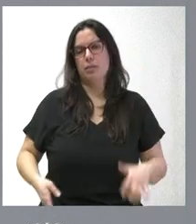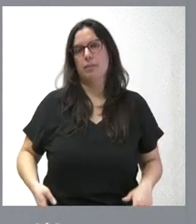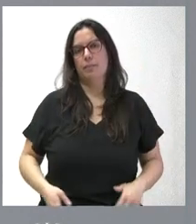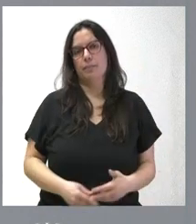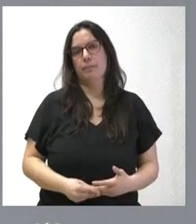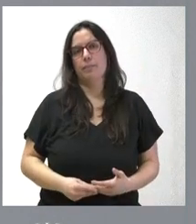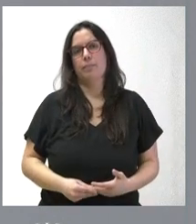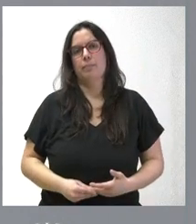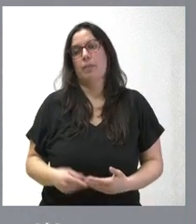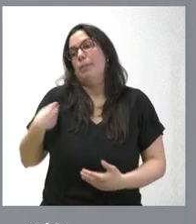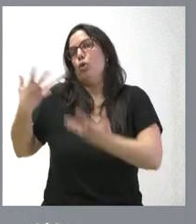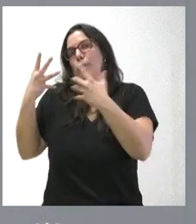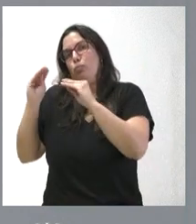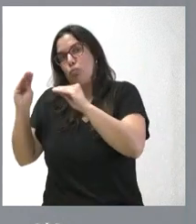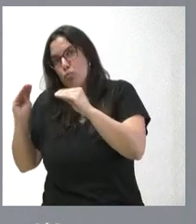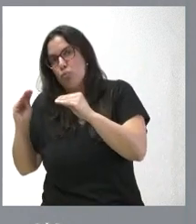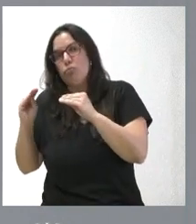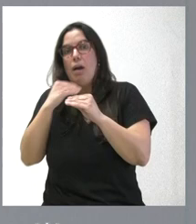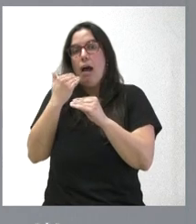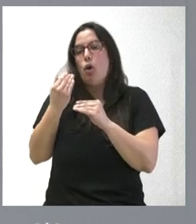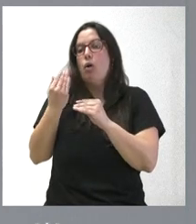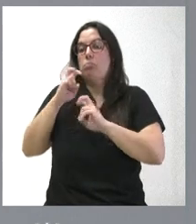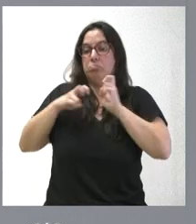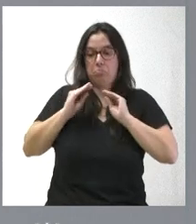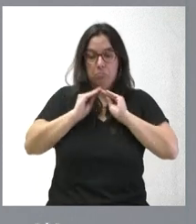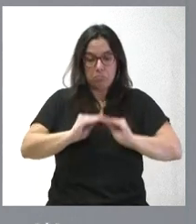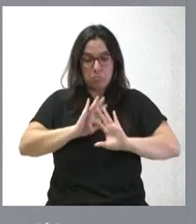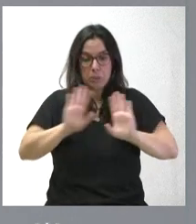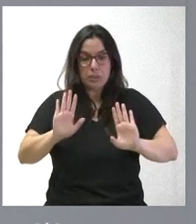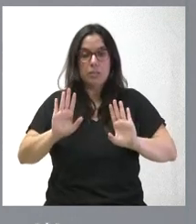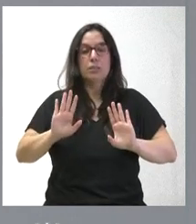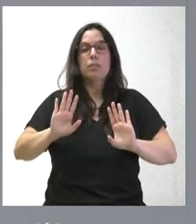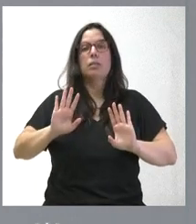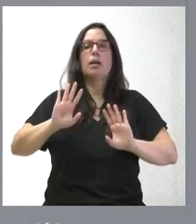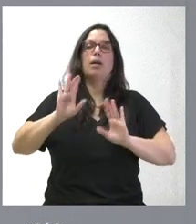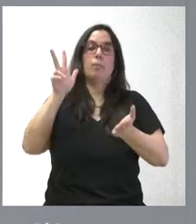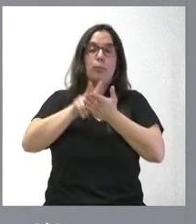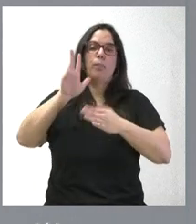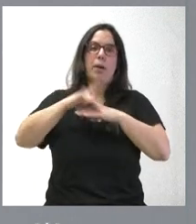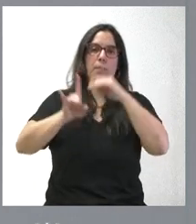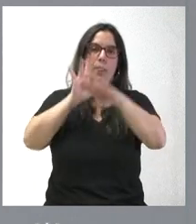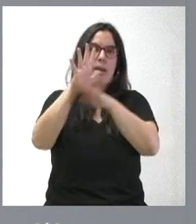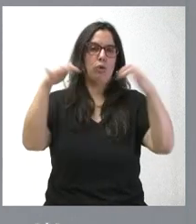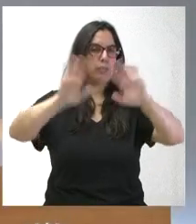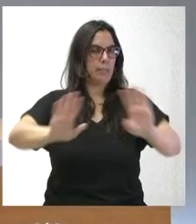las sugerencias. ¿Qué puede hacer el consultivo? Aprobarlo formalmente y remitirlo a las Cortes de Castellón.